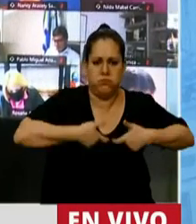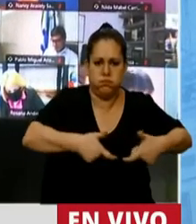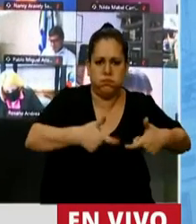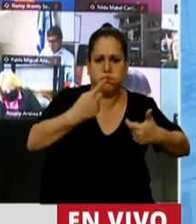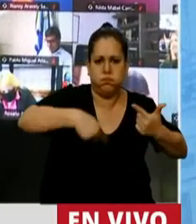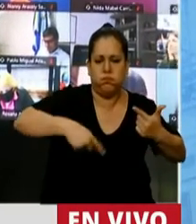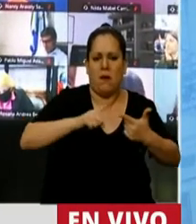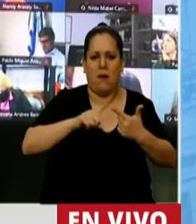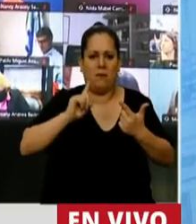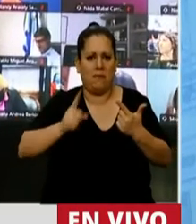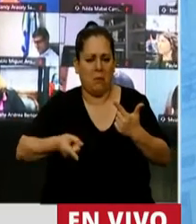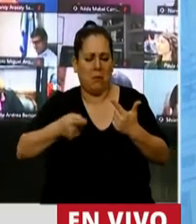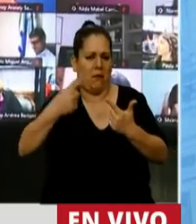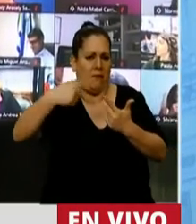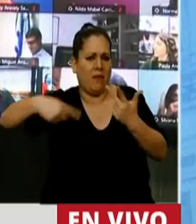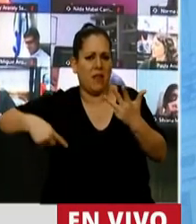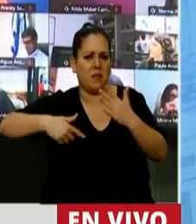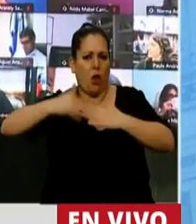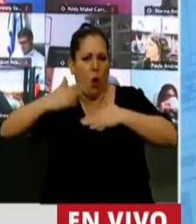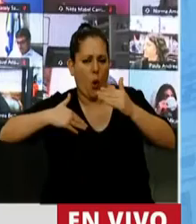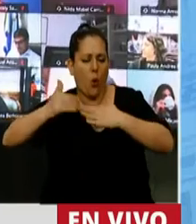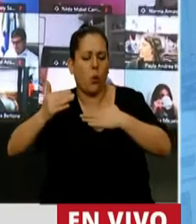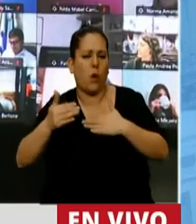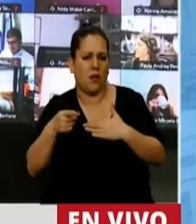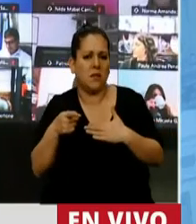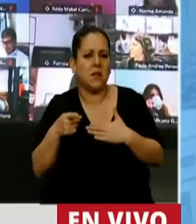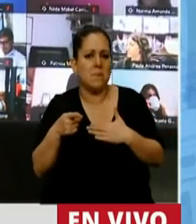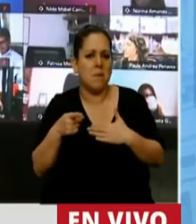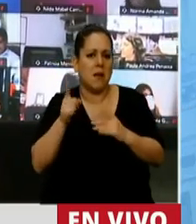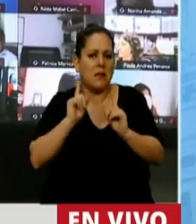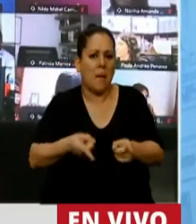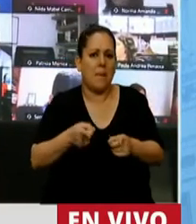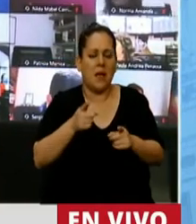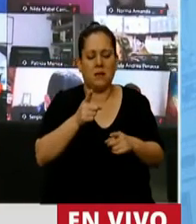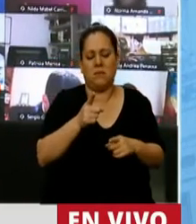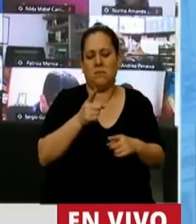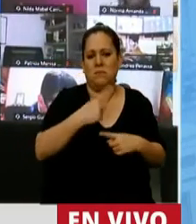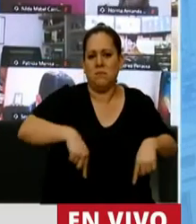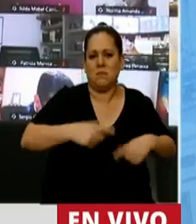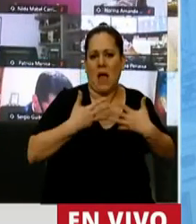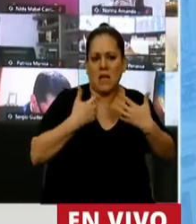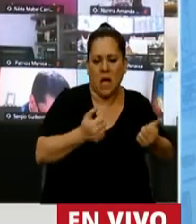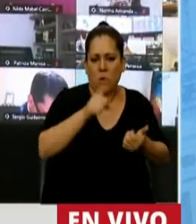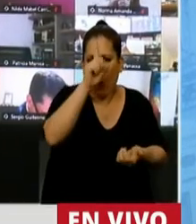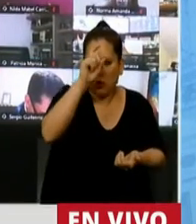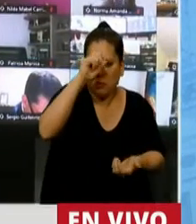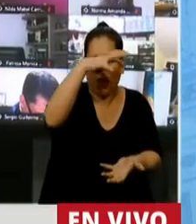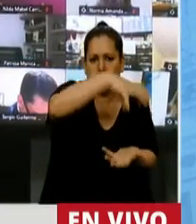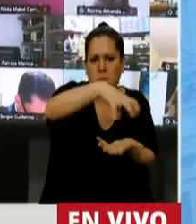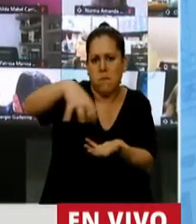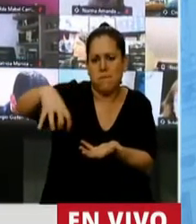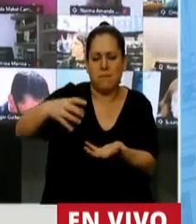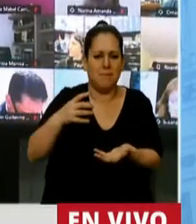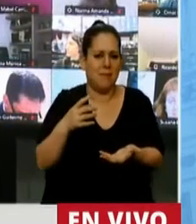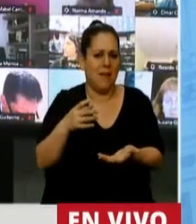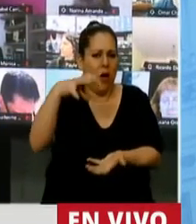como obras del interconectado, como obras que tienen que ver con atender la salud de todos, hospitales en esta localidad,